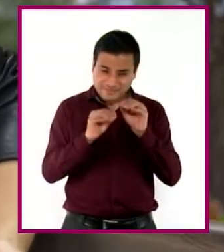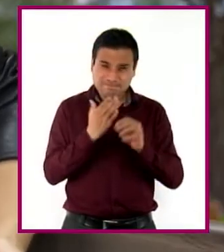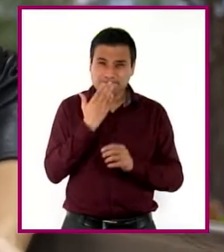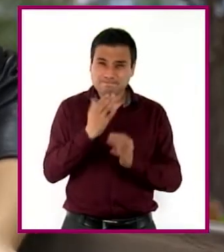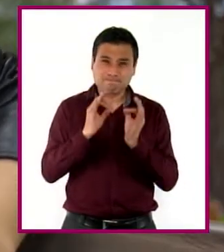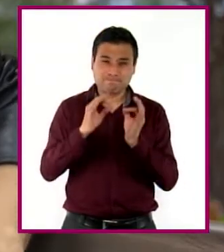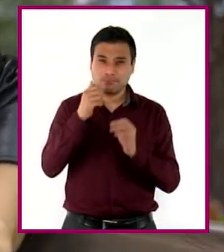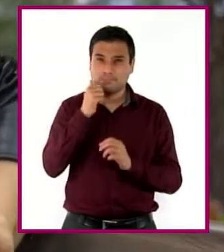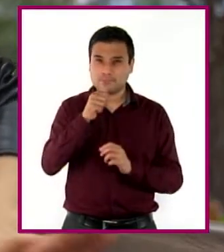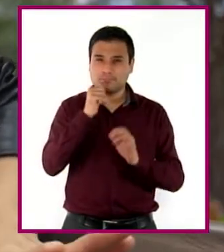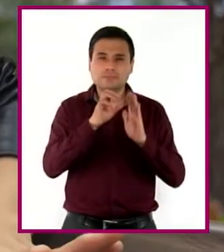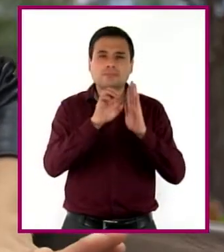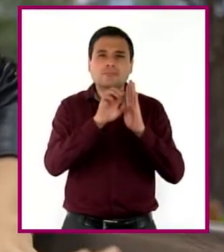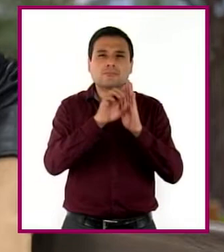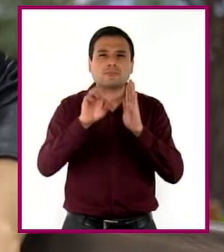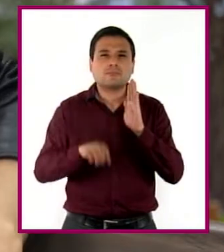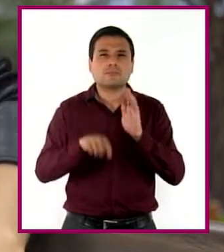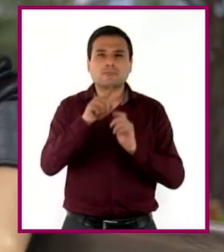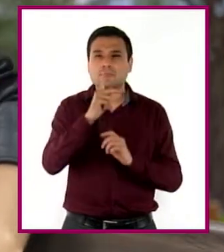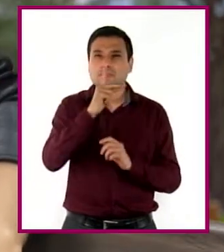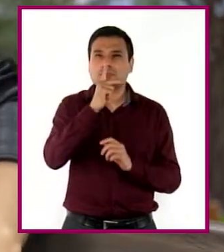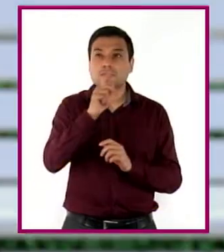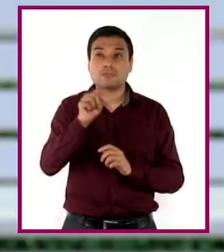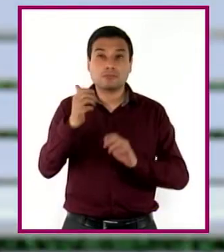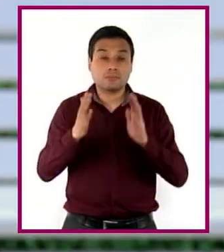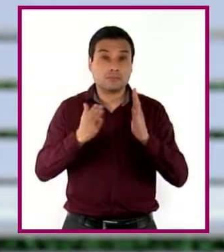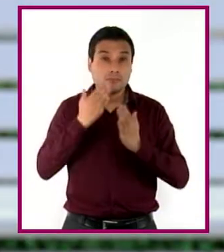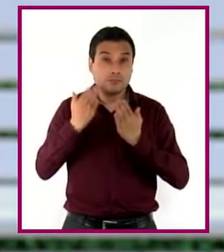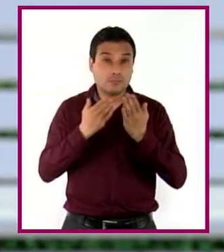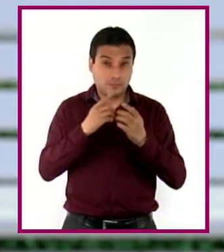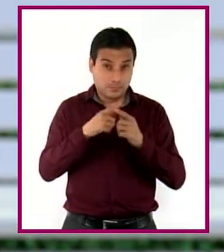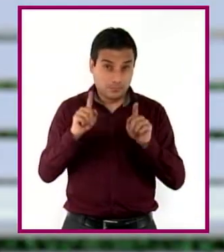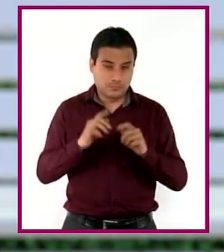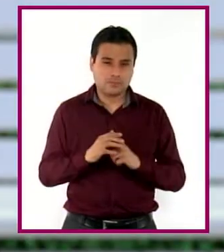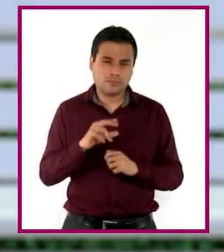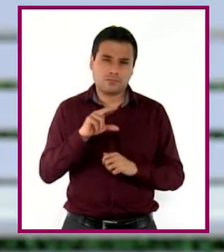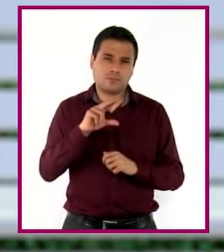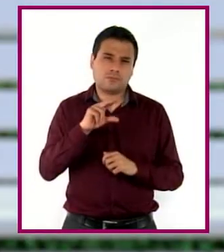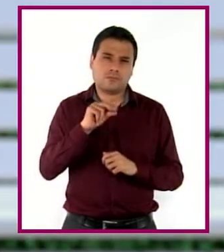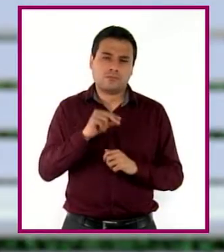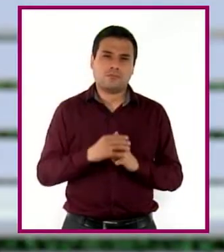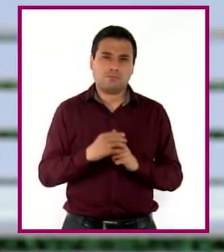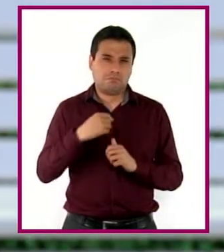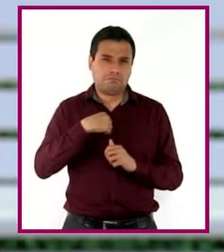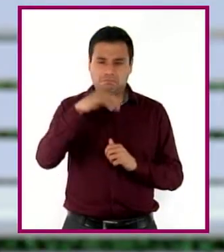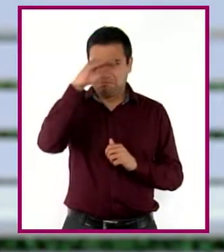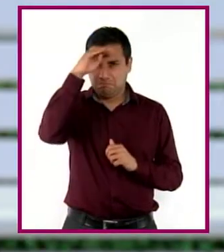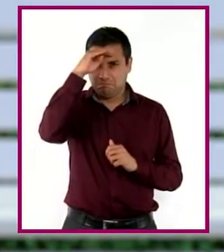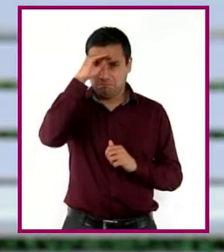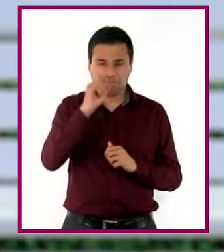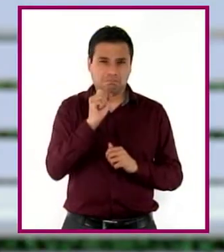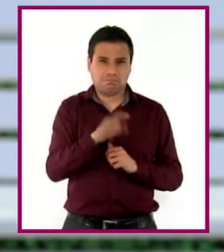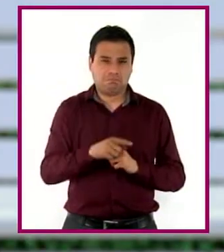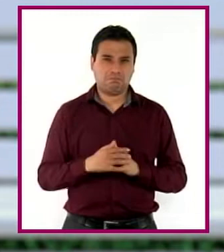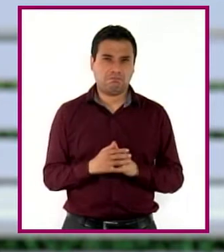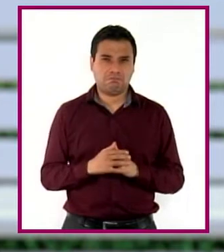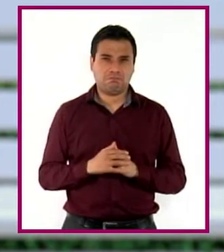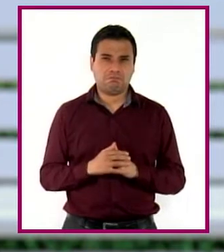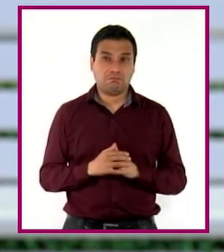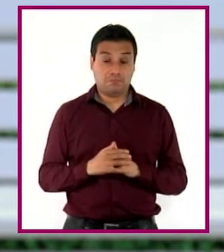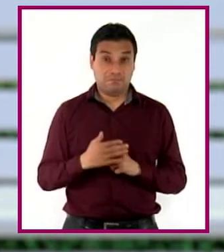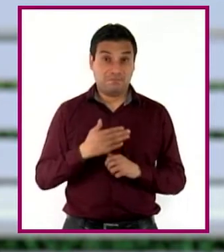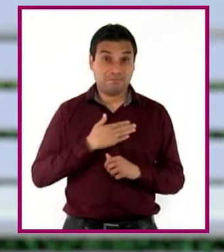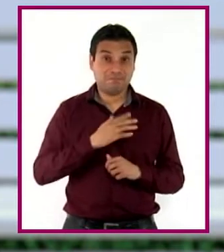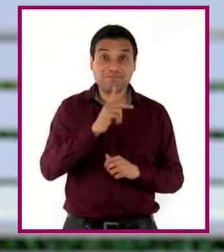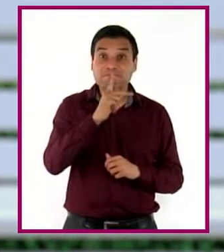crees que si hubiera estudiado cualquier otra cosa, hubiera sido distinto? No. Yo creo que hubiera sido lo mismo. Por como es mi